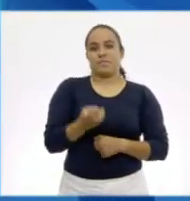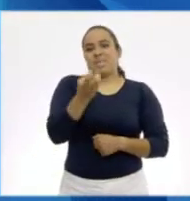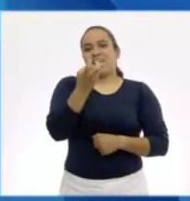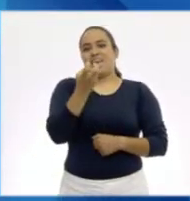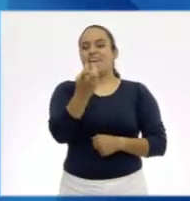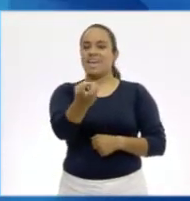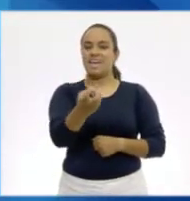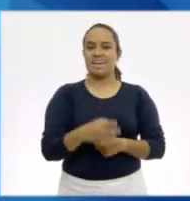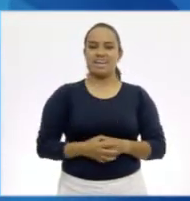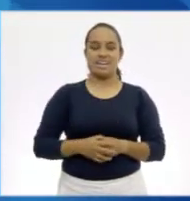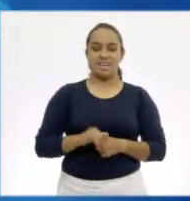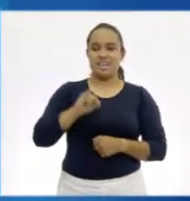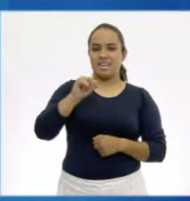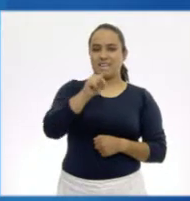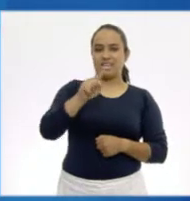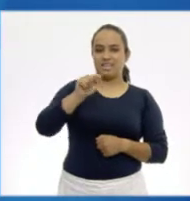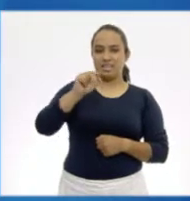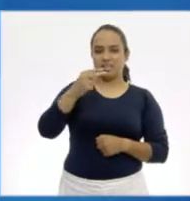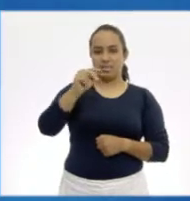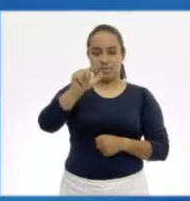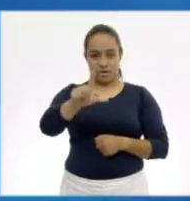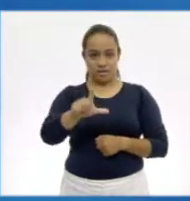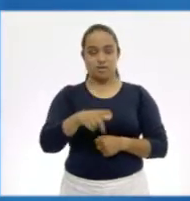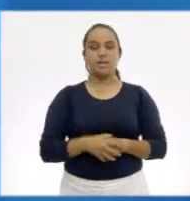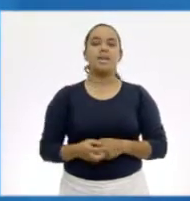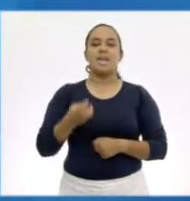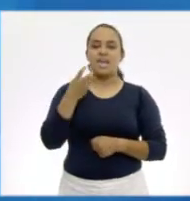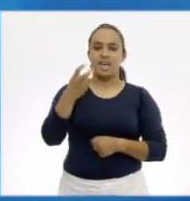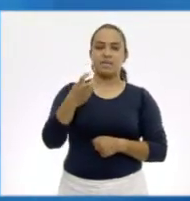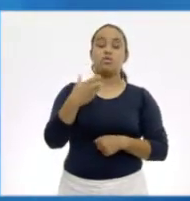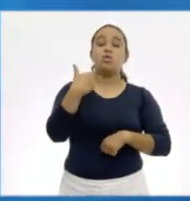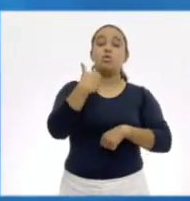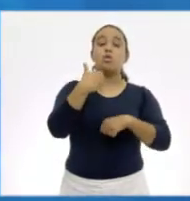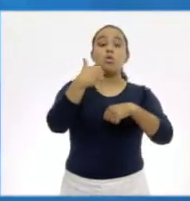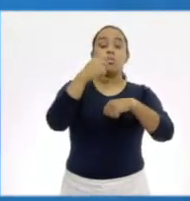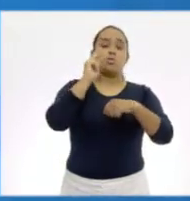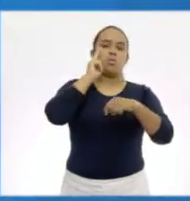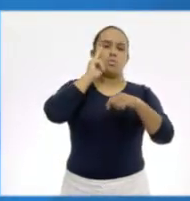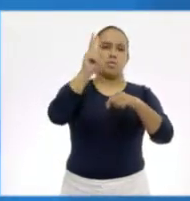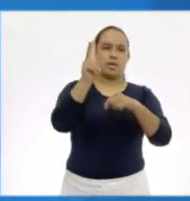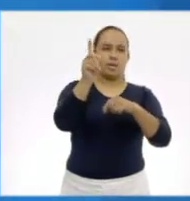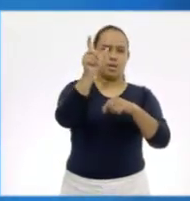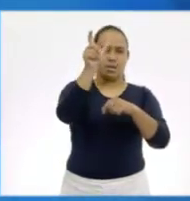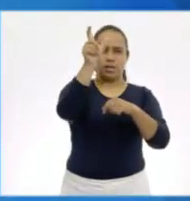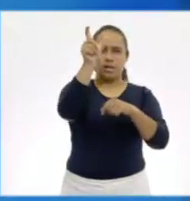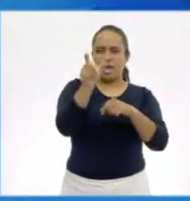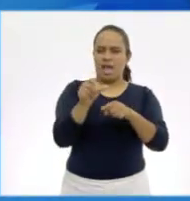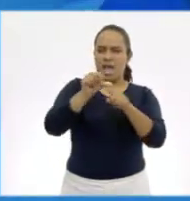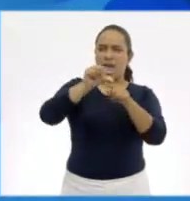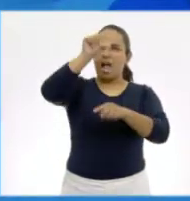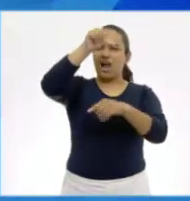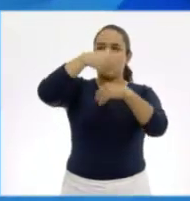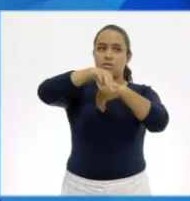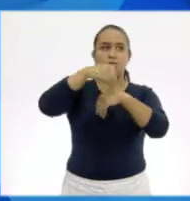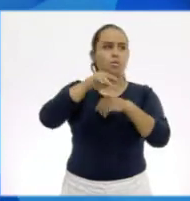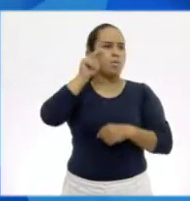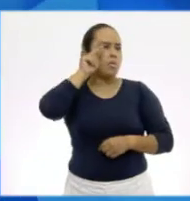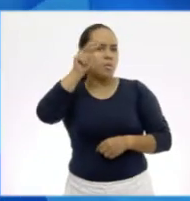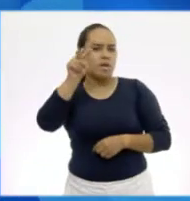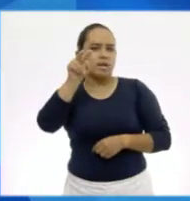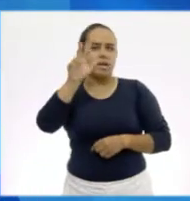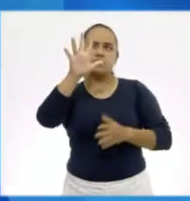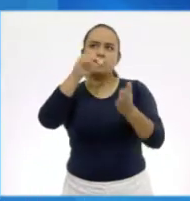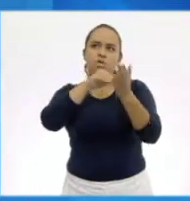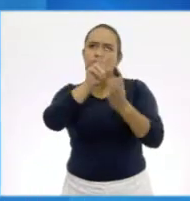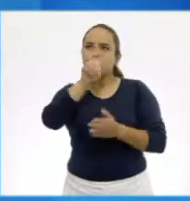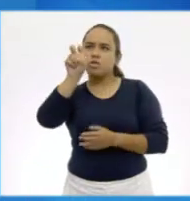Exacto, el listas igual. Exacto. Ubicando en la columna de alturas podemos ver la cantidad que te estás